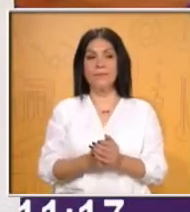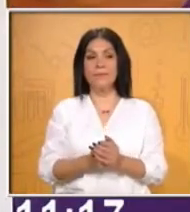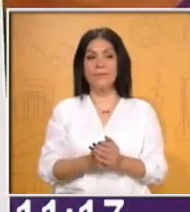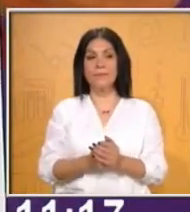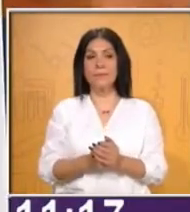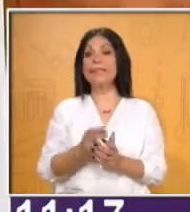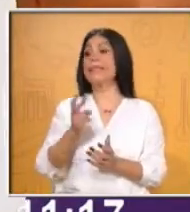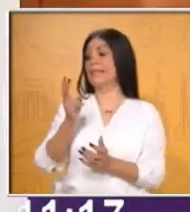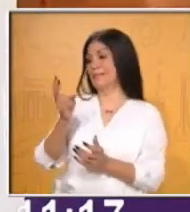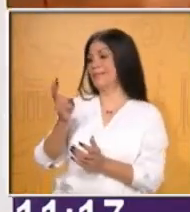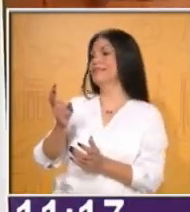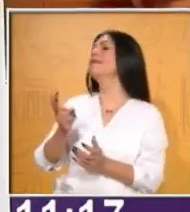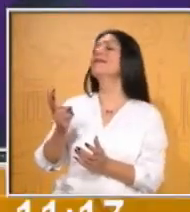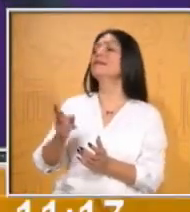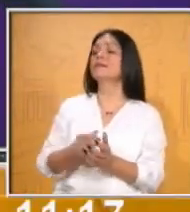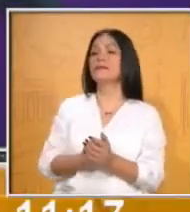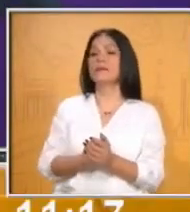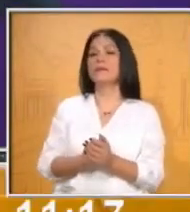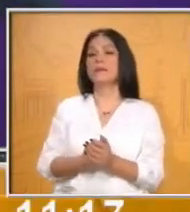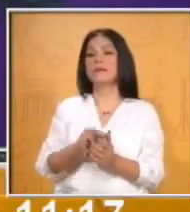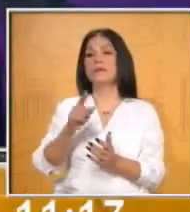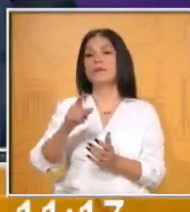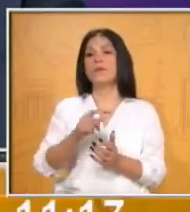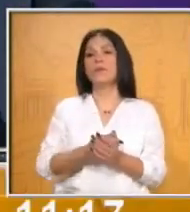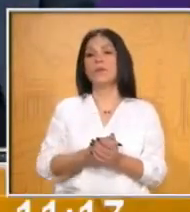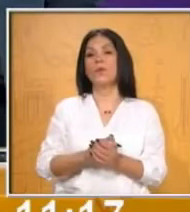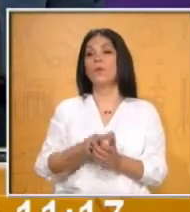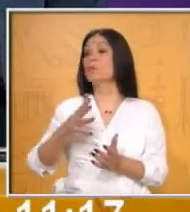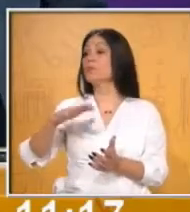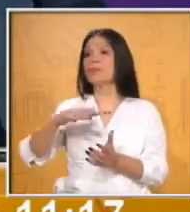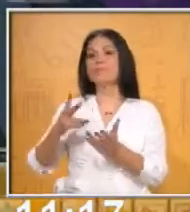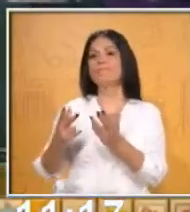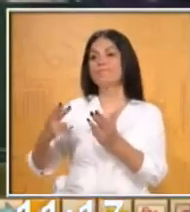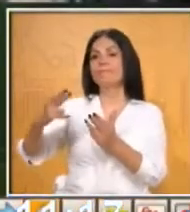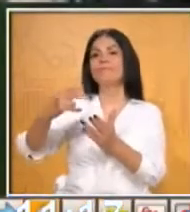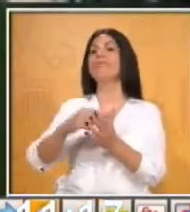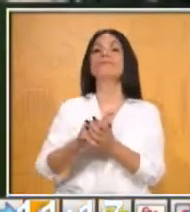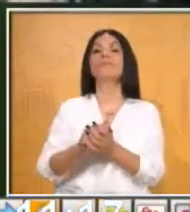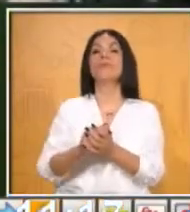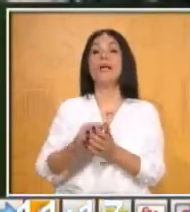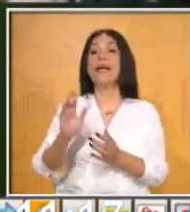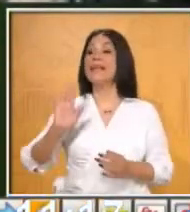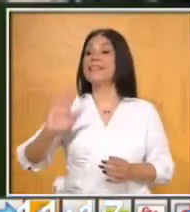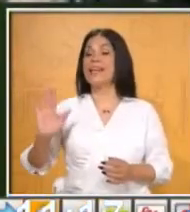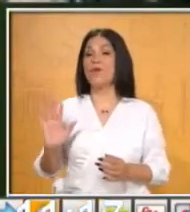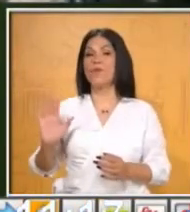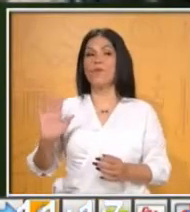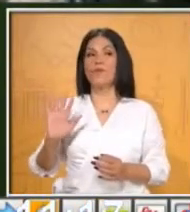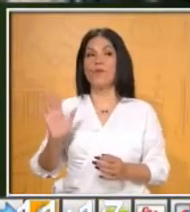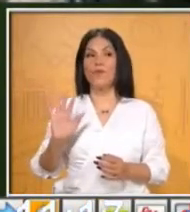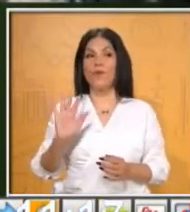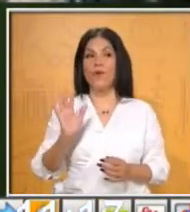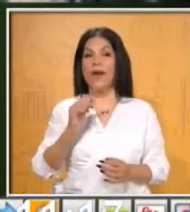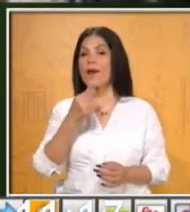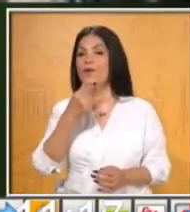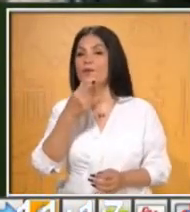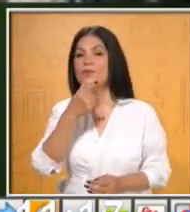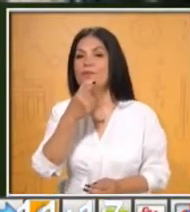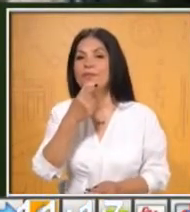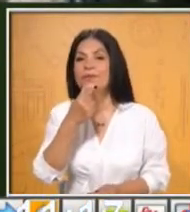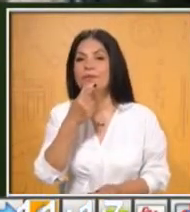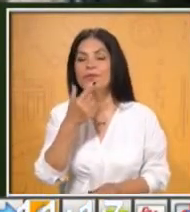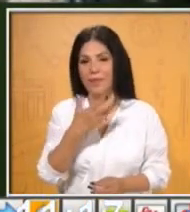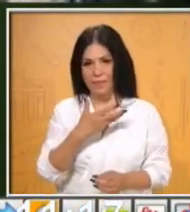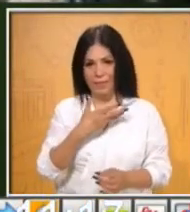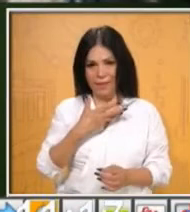Ok. En lo que consigues eso, vamos a mandarle saluditos a todos nuestros amiguitos que nos están compartiendo actividades. En pantalla están apareciendo algunas de